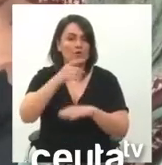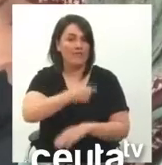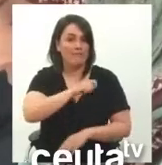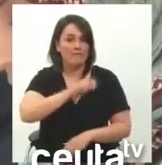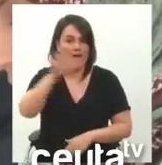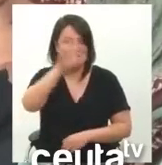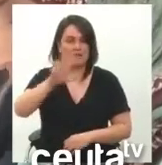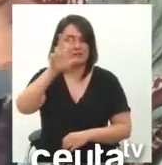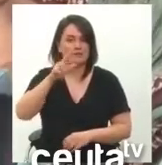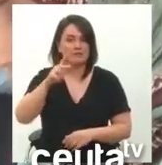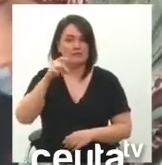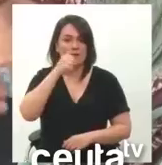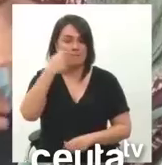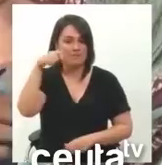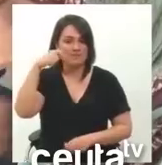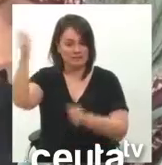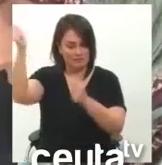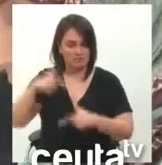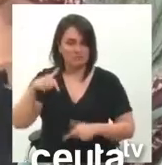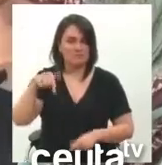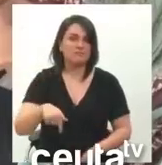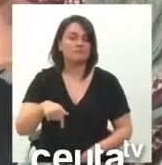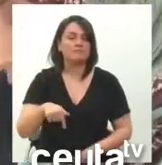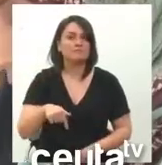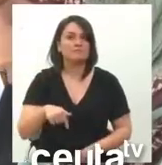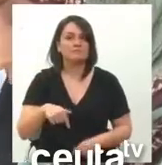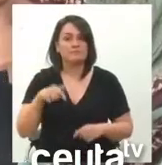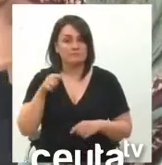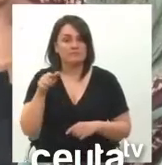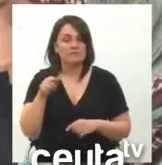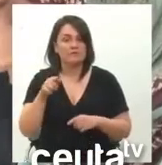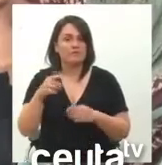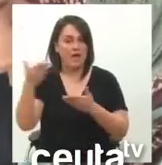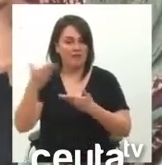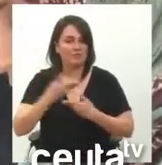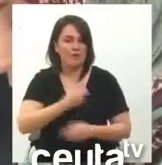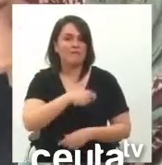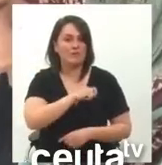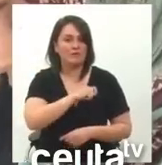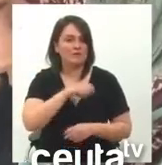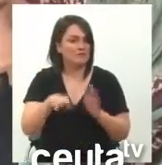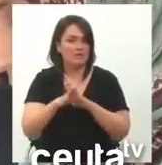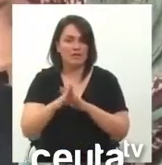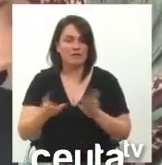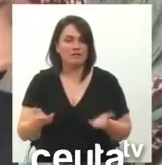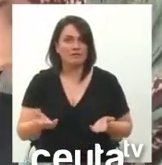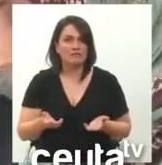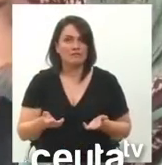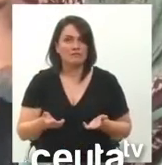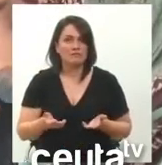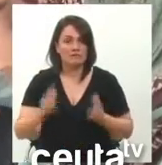mandó a su presidente aquí. De eso depende nuestra españolidad. Incluso, desde mi perspectiva, permítanme la licencia como